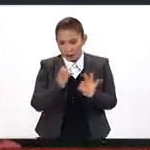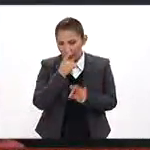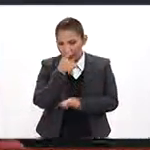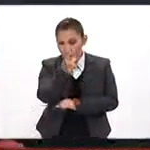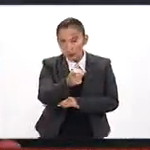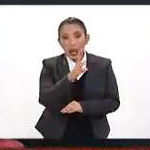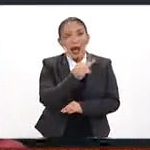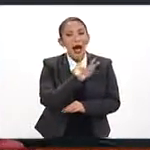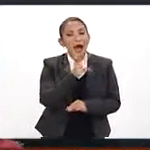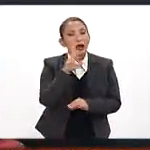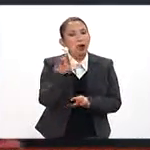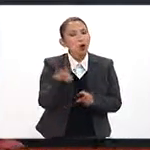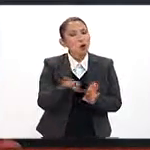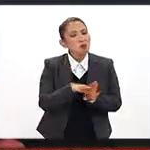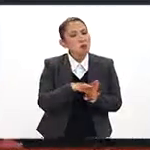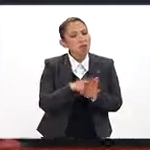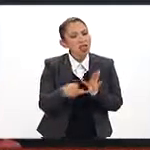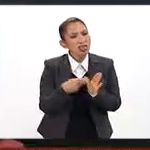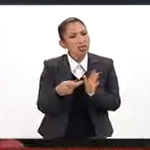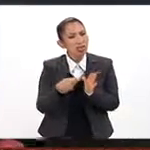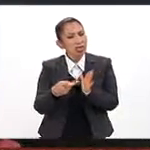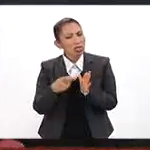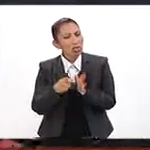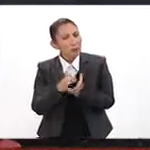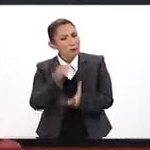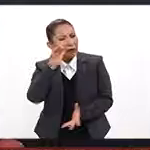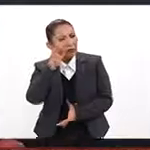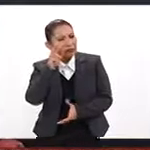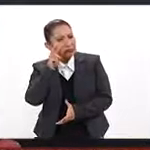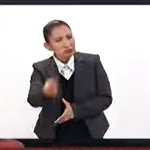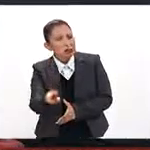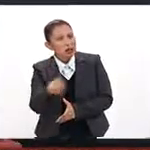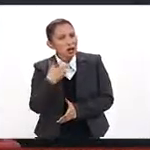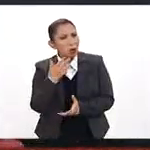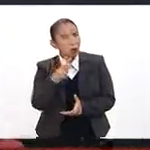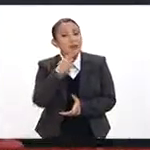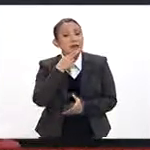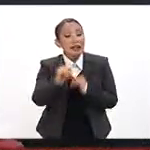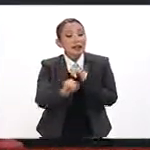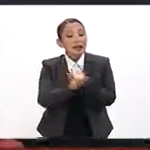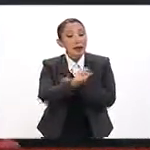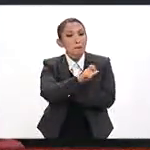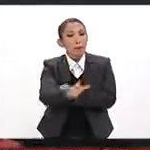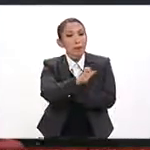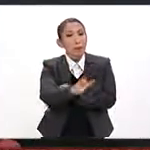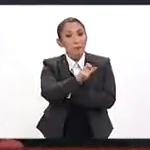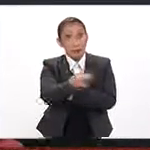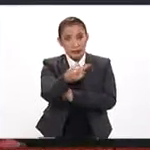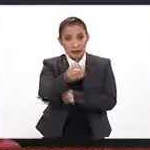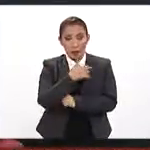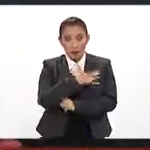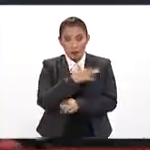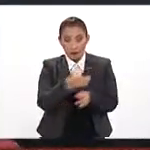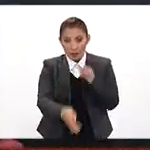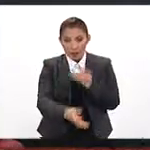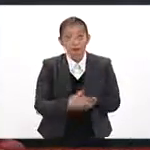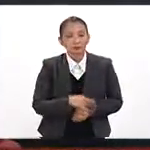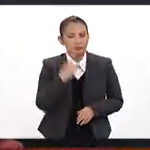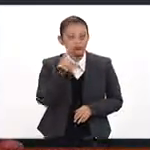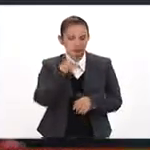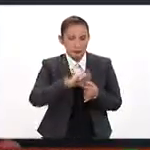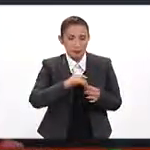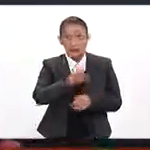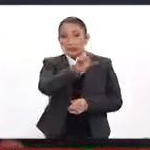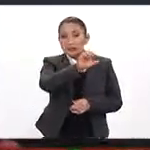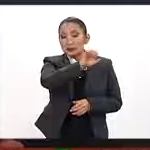hay una tendencia, y ha sido un aumento la tendencia del uso de medios electrónicos de pago en este sorteo del buen fin. Bueno, para comentarte,